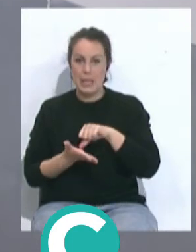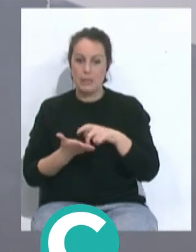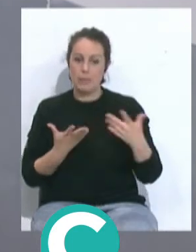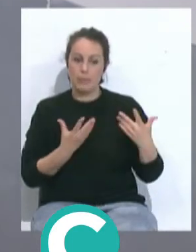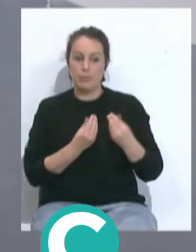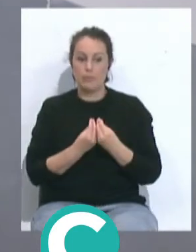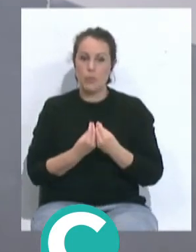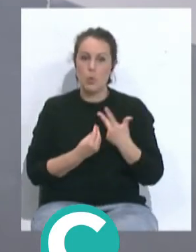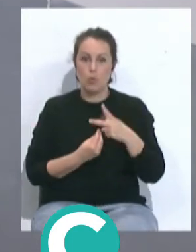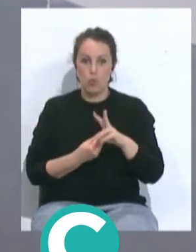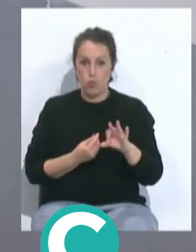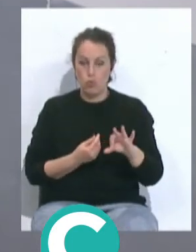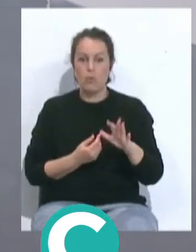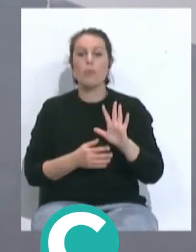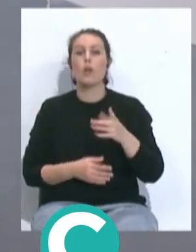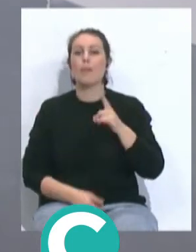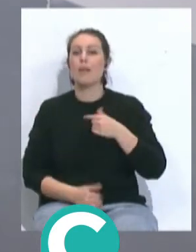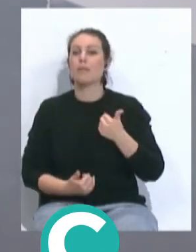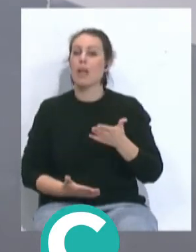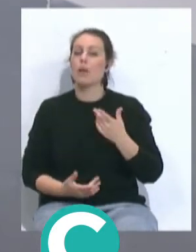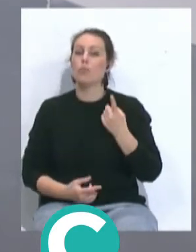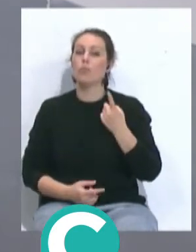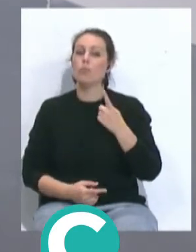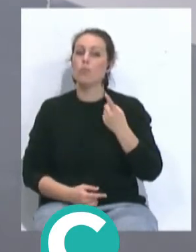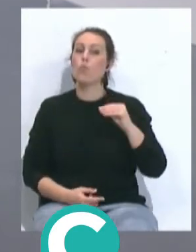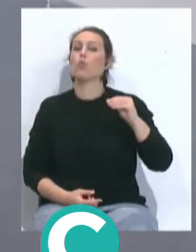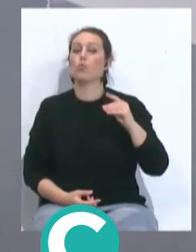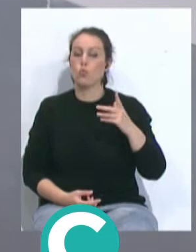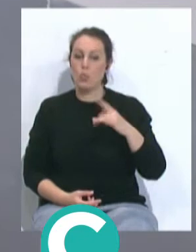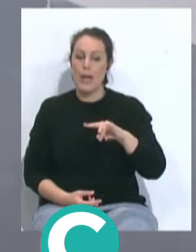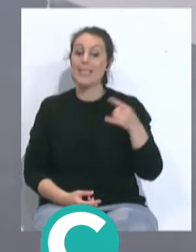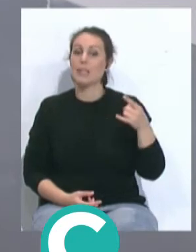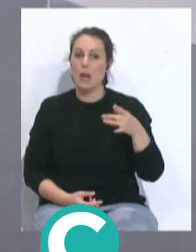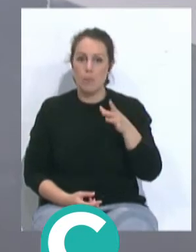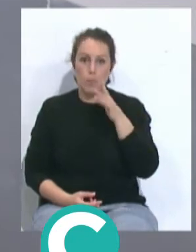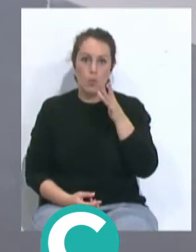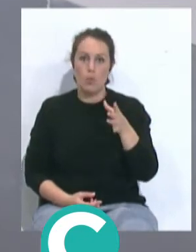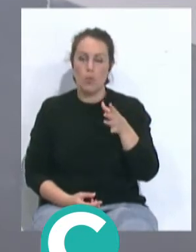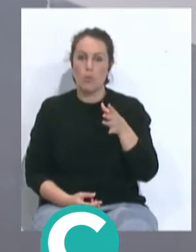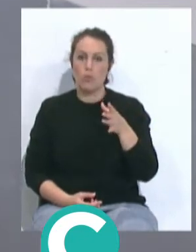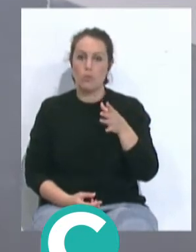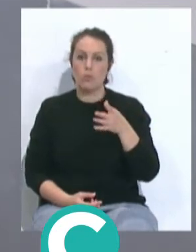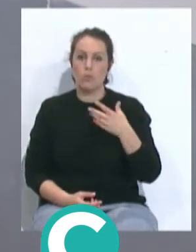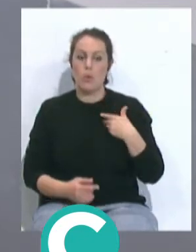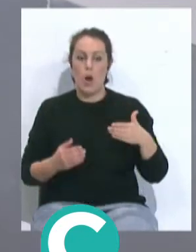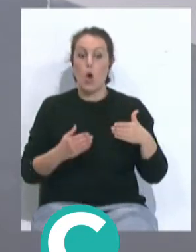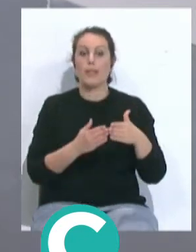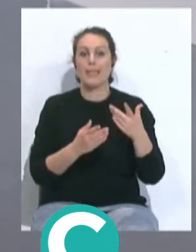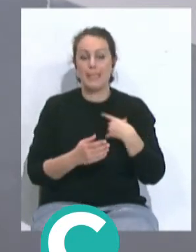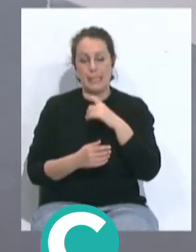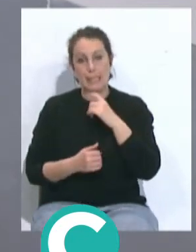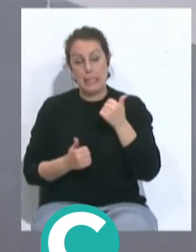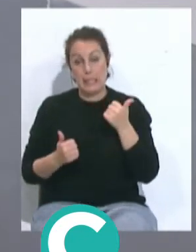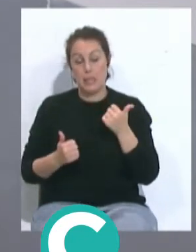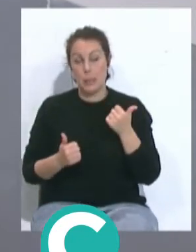con Víctor Chu pero además le está dando un plus, un extra porque los corners son más complicados,